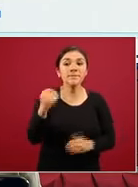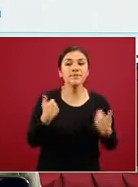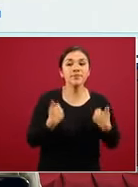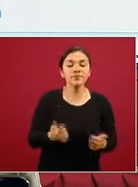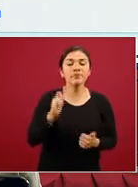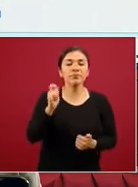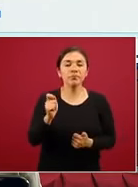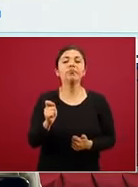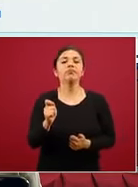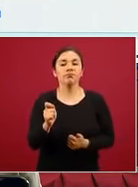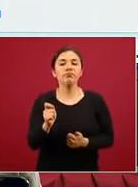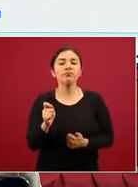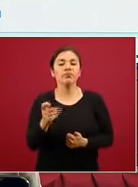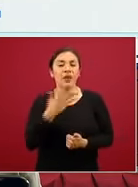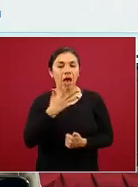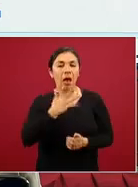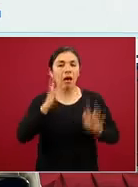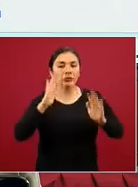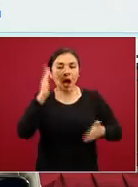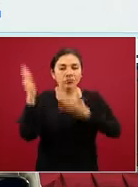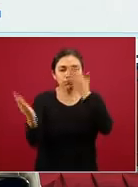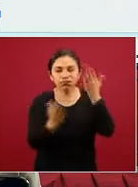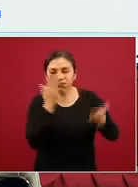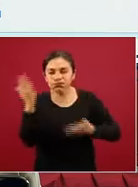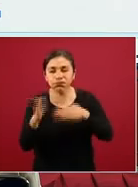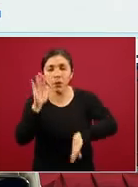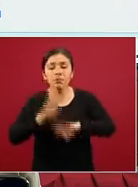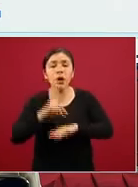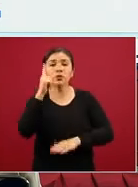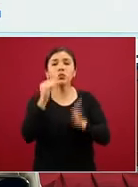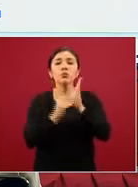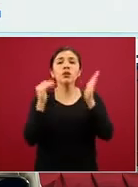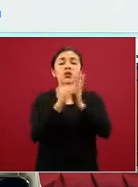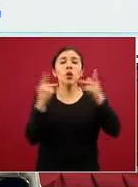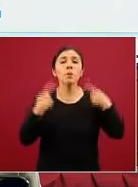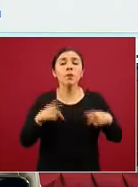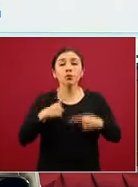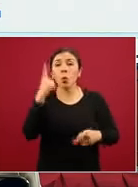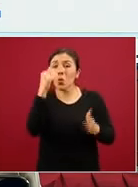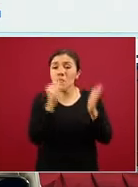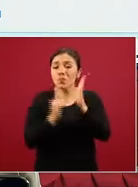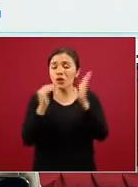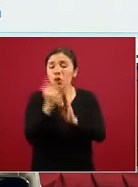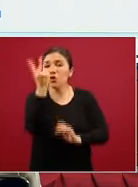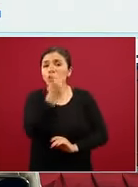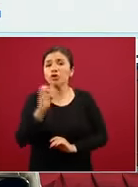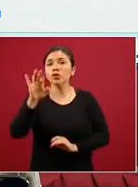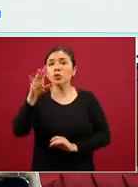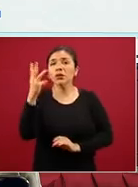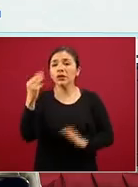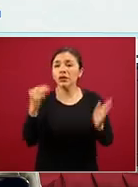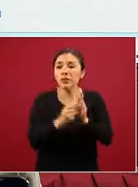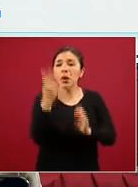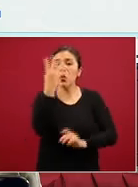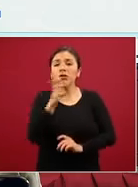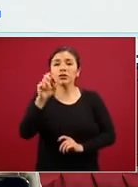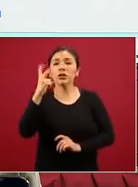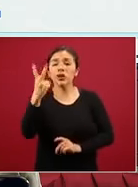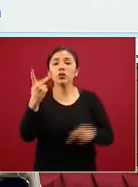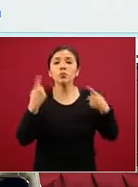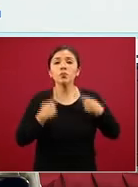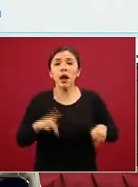reconociendo que se han estudiado ya más de un millón de personas, un millón doscientos cincuenta y tres mil cuatrocientos treinta y dos